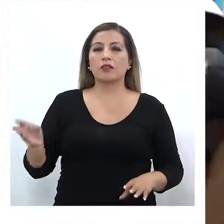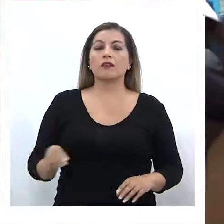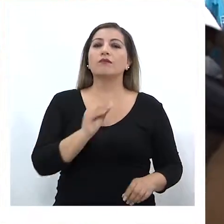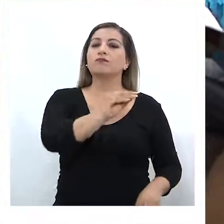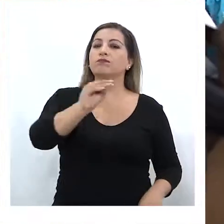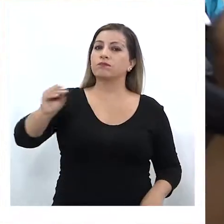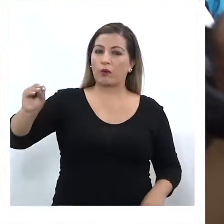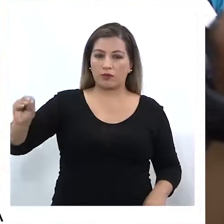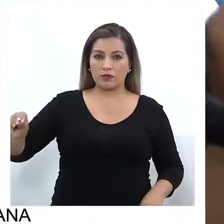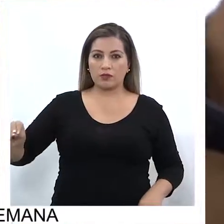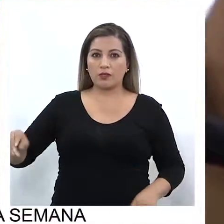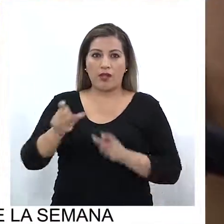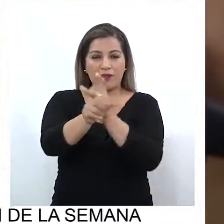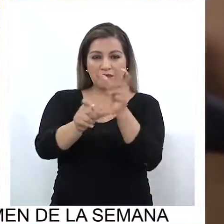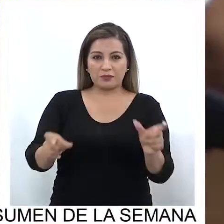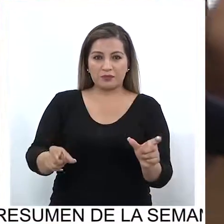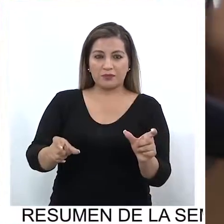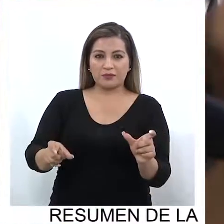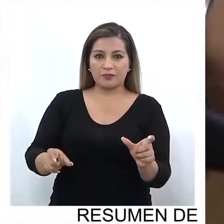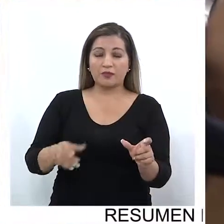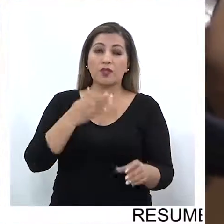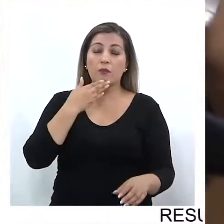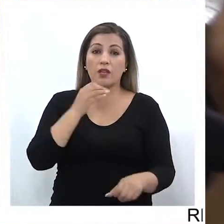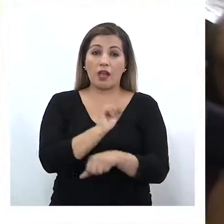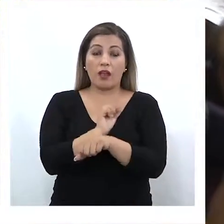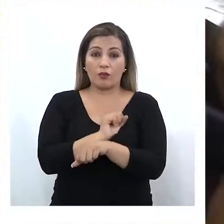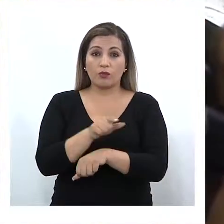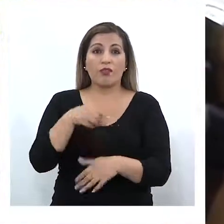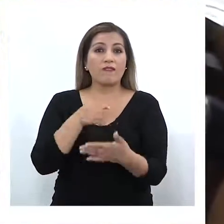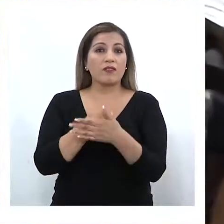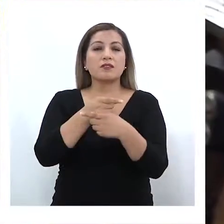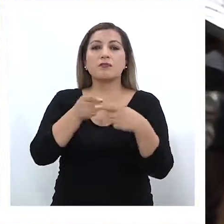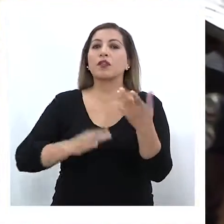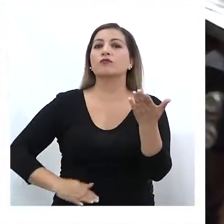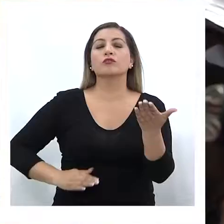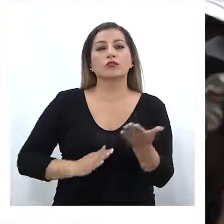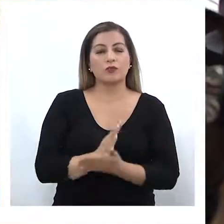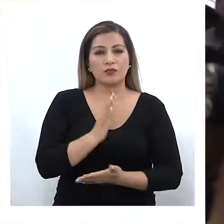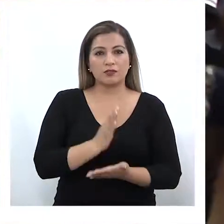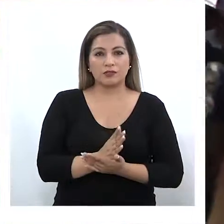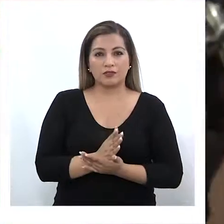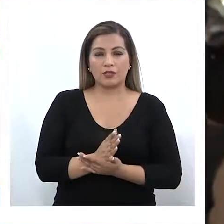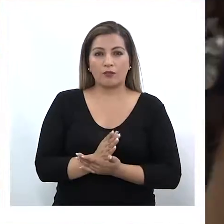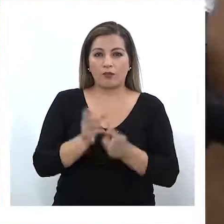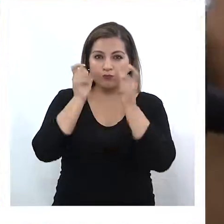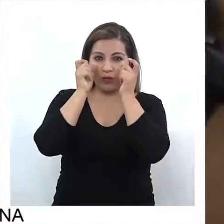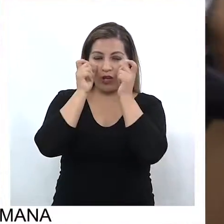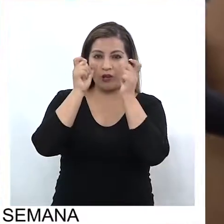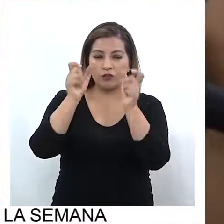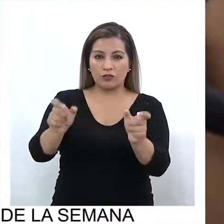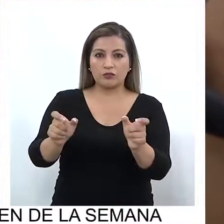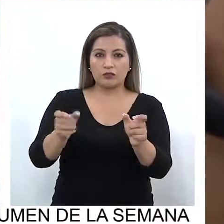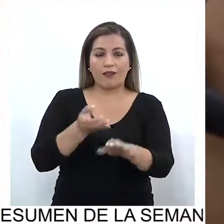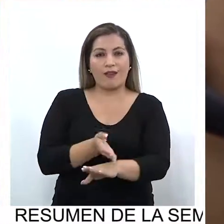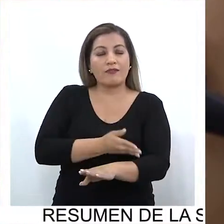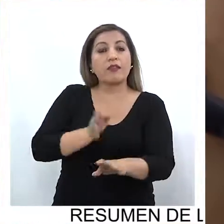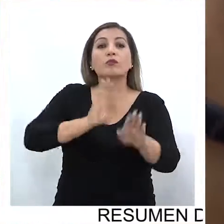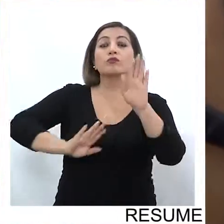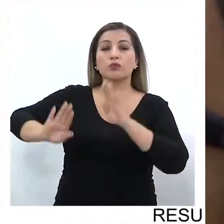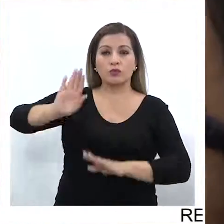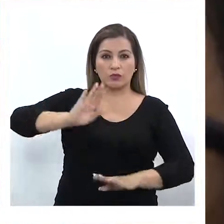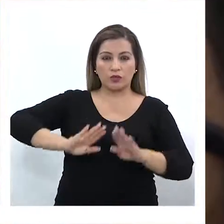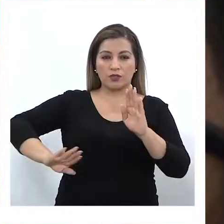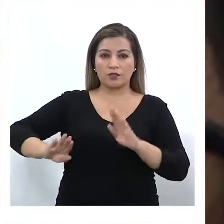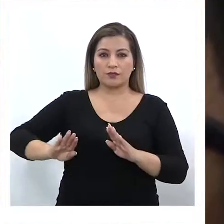comunicarles también a toda esta gente y también a los conductores que este fin de semana comenzamos ya el proceso también de fiscalización preventiva con